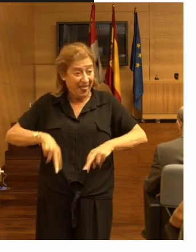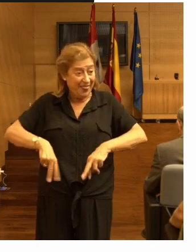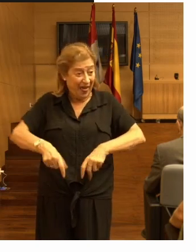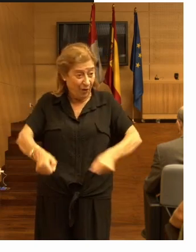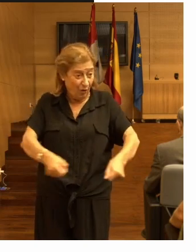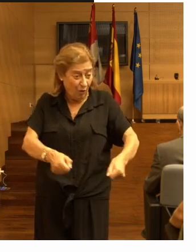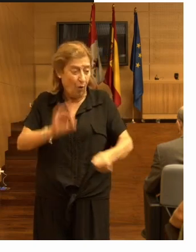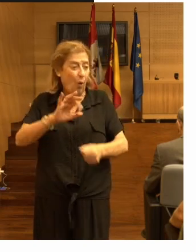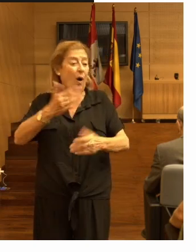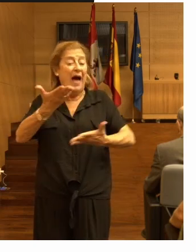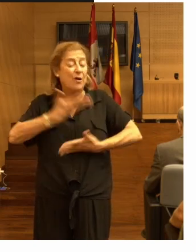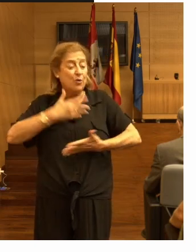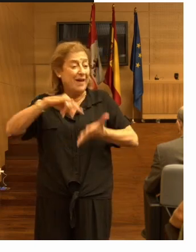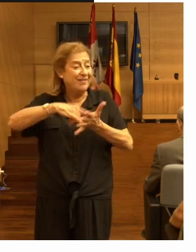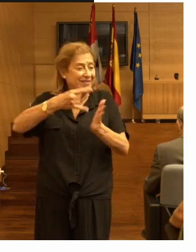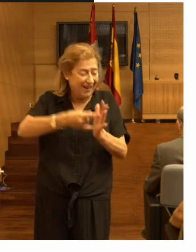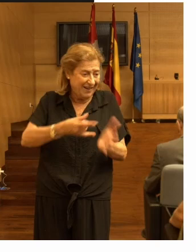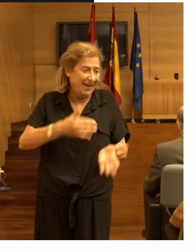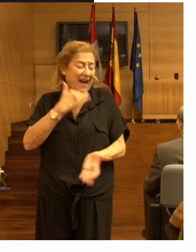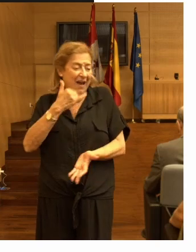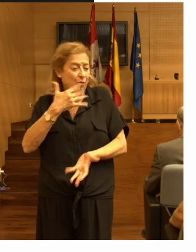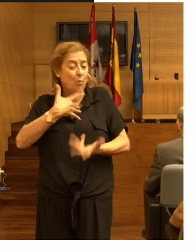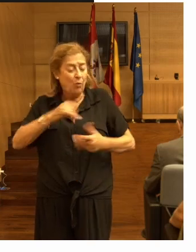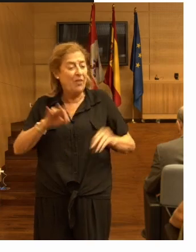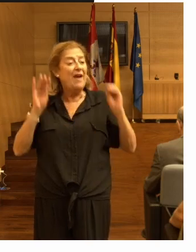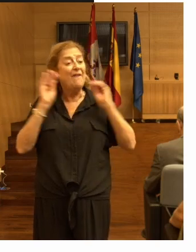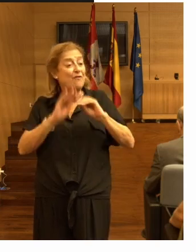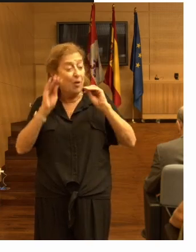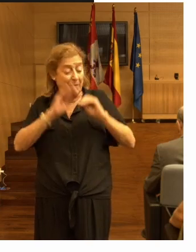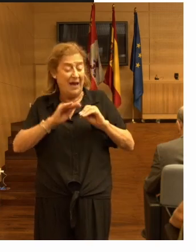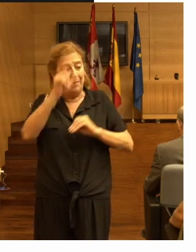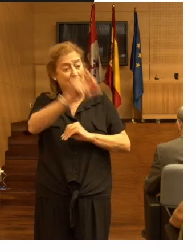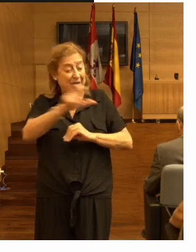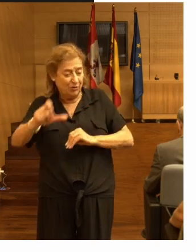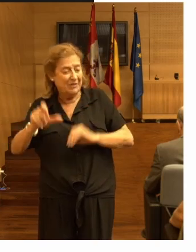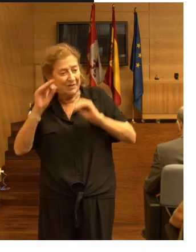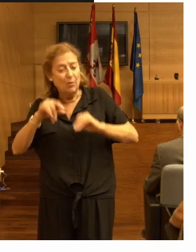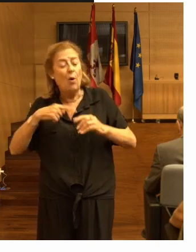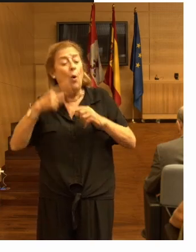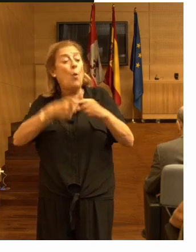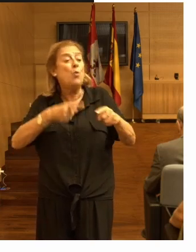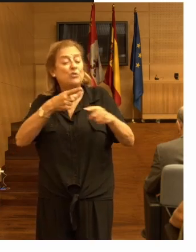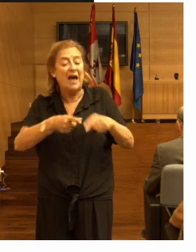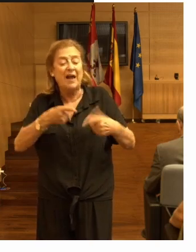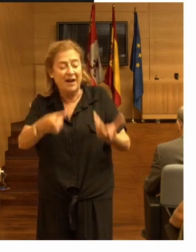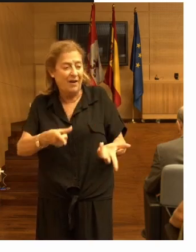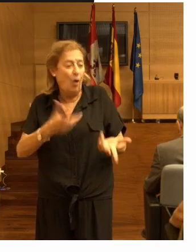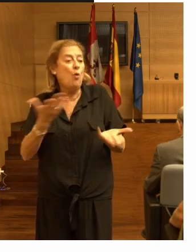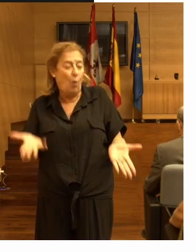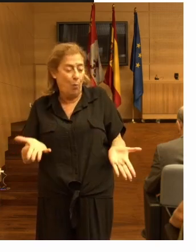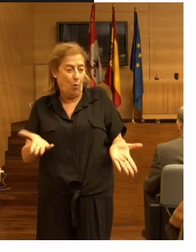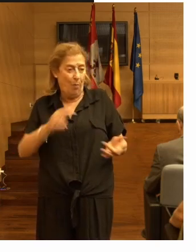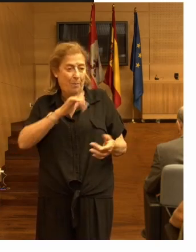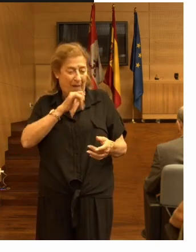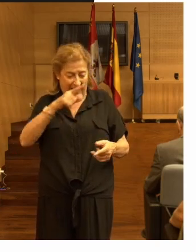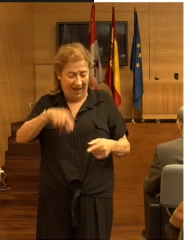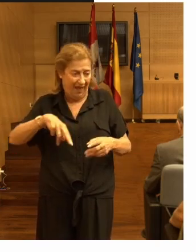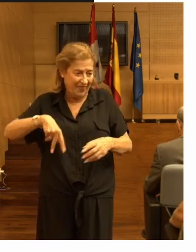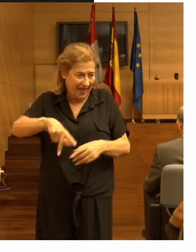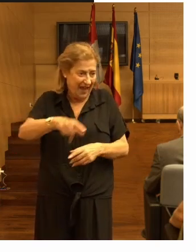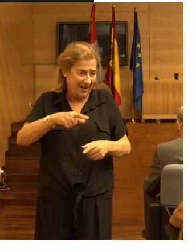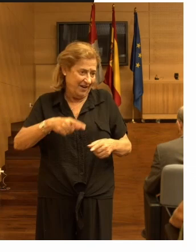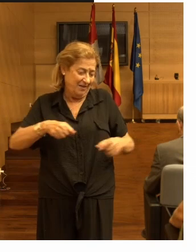de ayuda técnica se puede formar al residente en cómo utilizar esos dispositivos esos